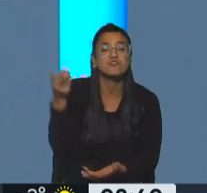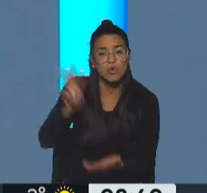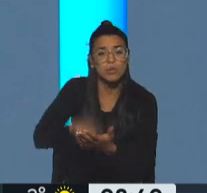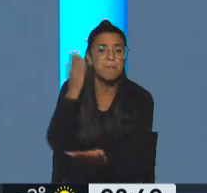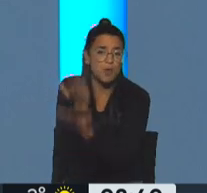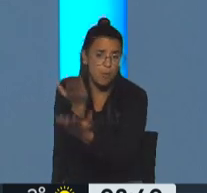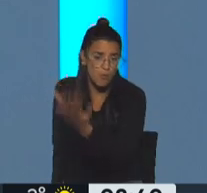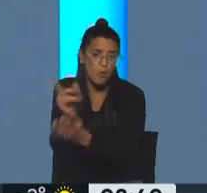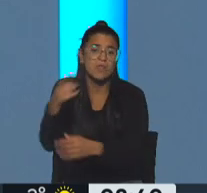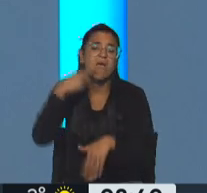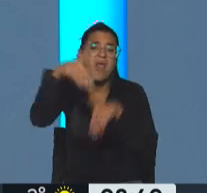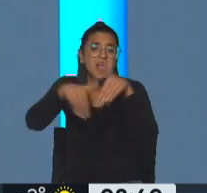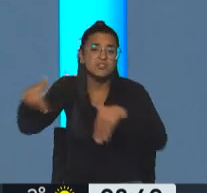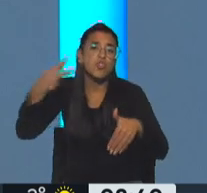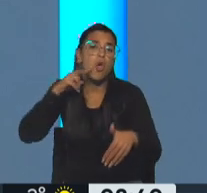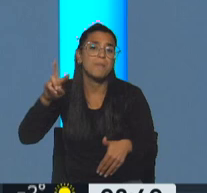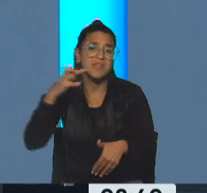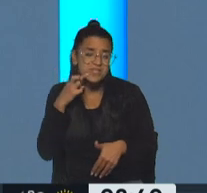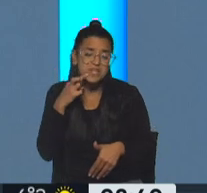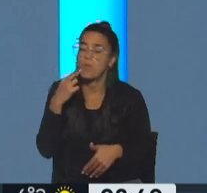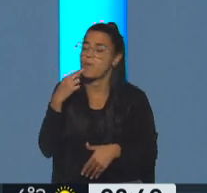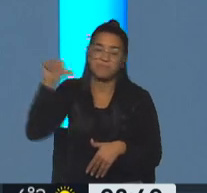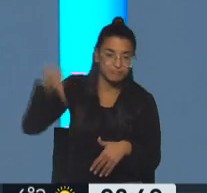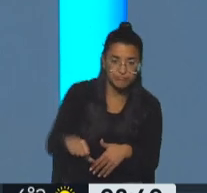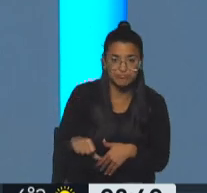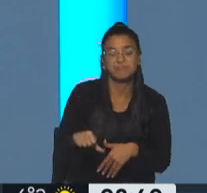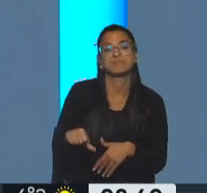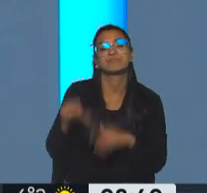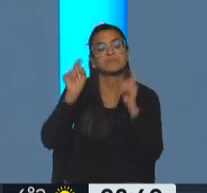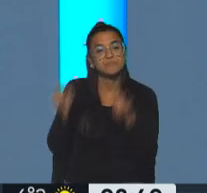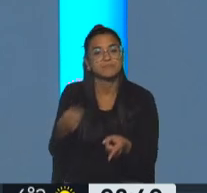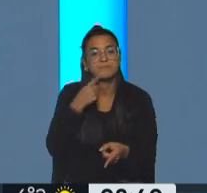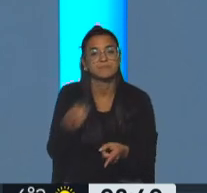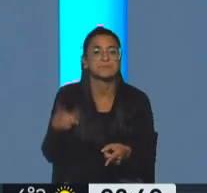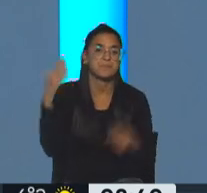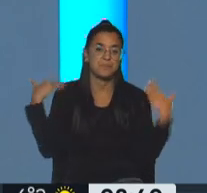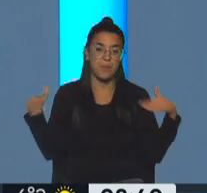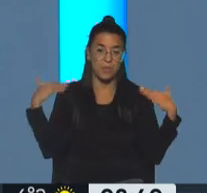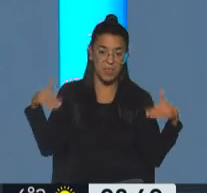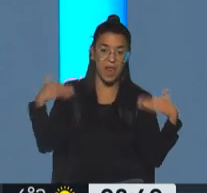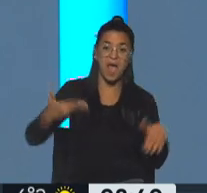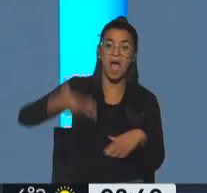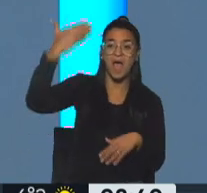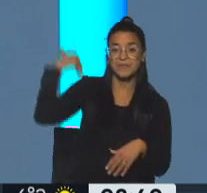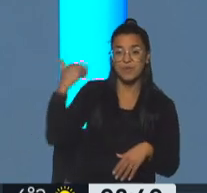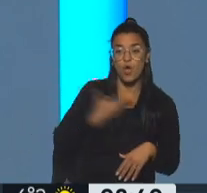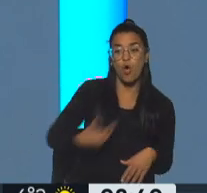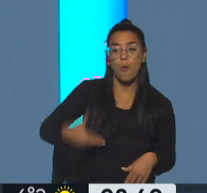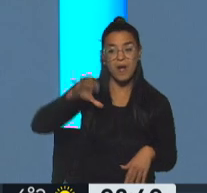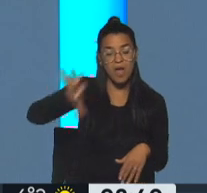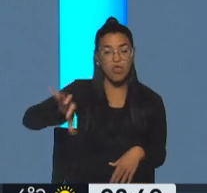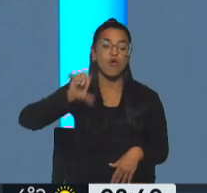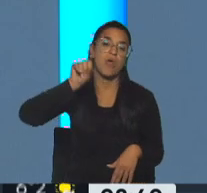esa propuesta en las elecciones de 2019, no prosperó. Recordemos también a María Eugenia Vidal, que en aquel momento era gobernadora de la